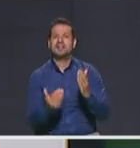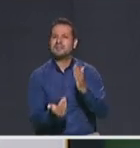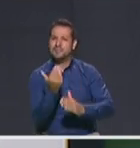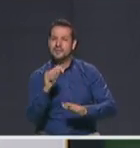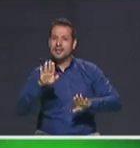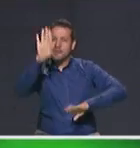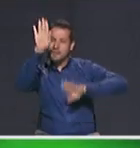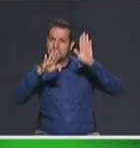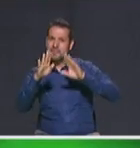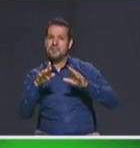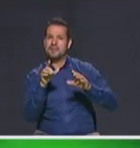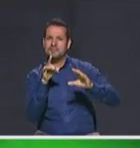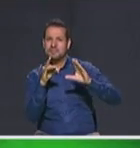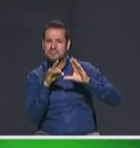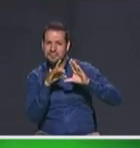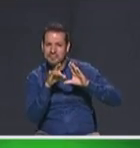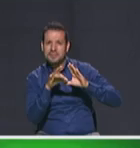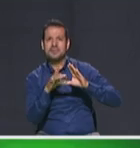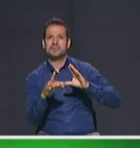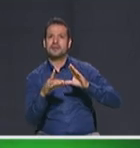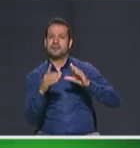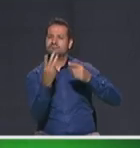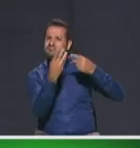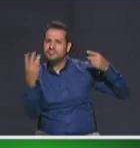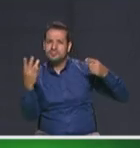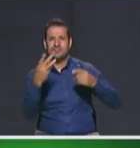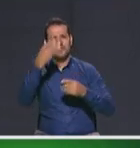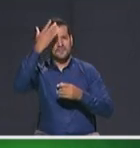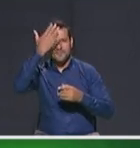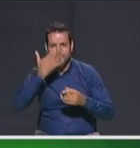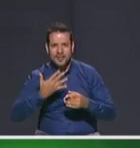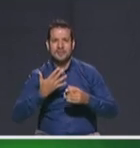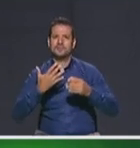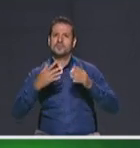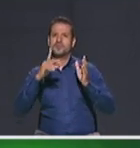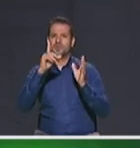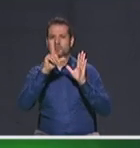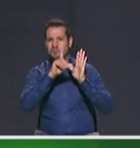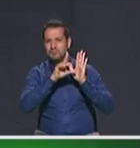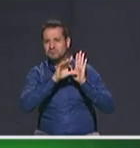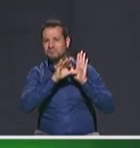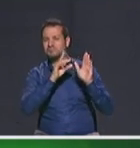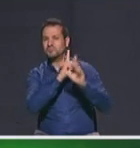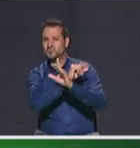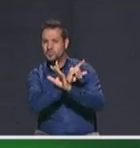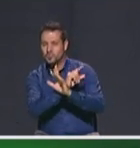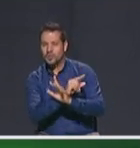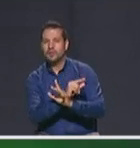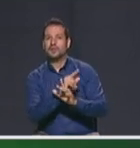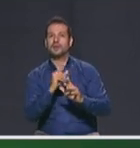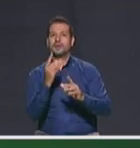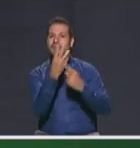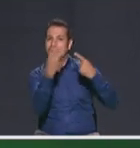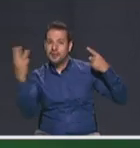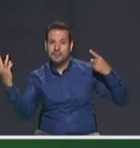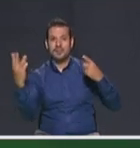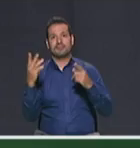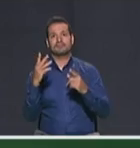a través de las redes sociales, incluso por ahí también pueden apreciar el debate en www.telemedellin.tv y www